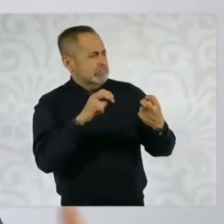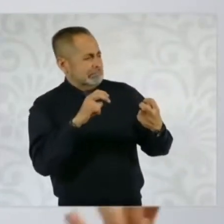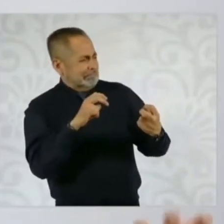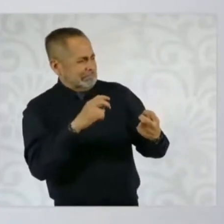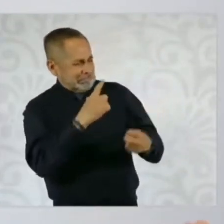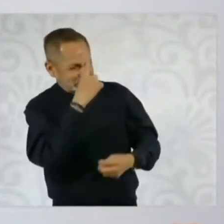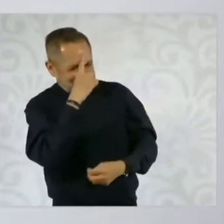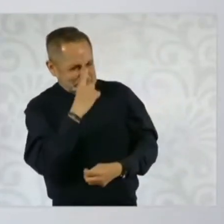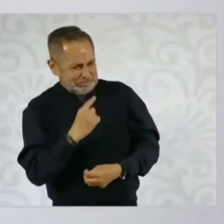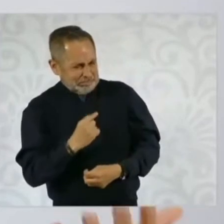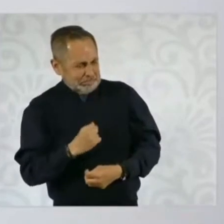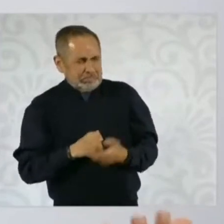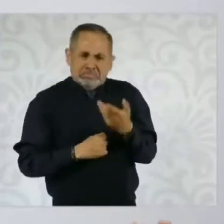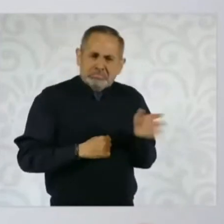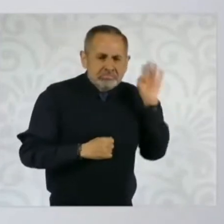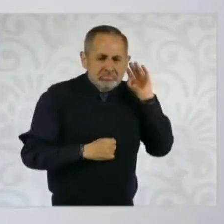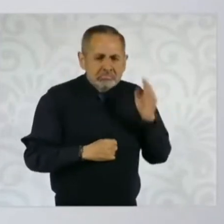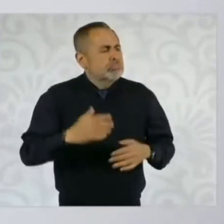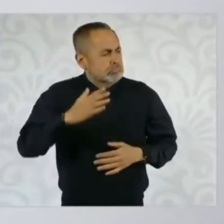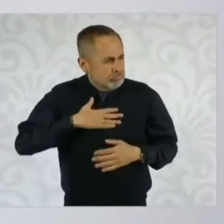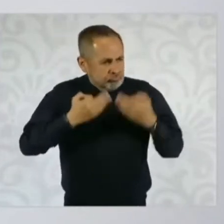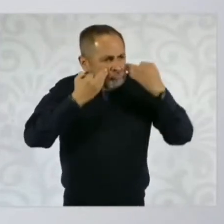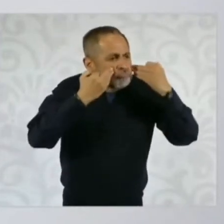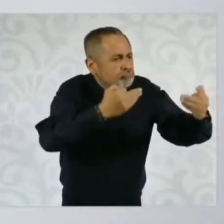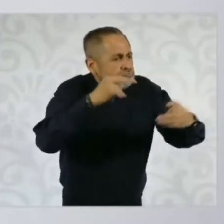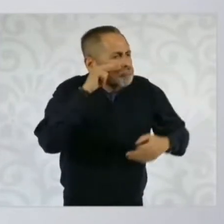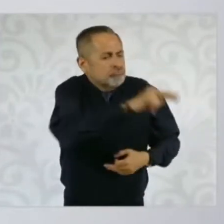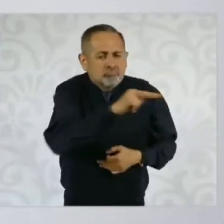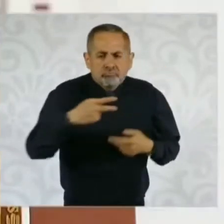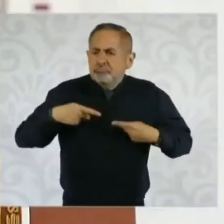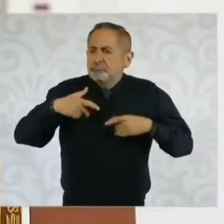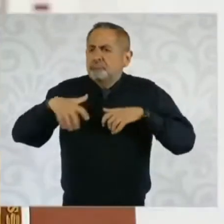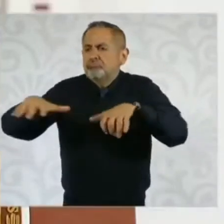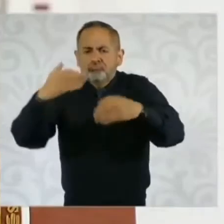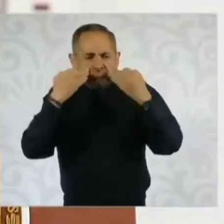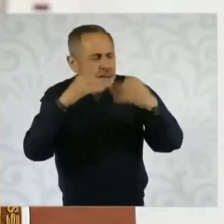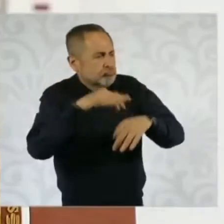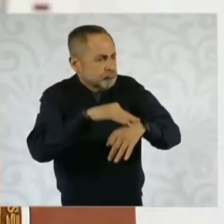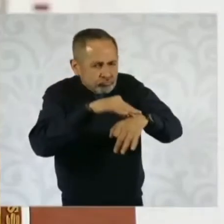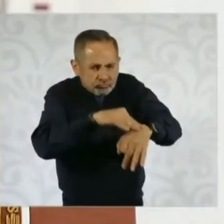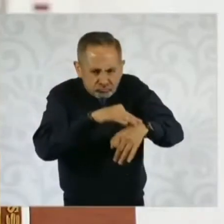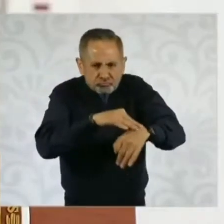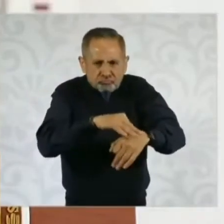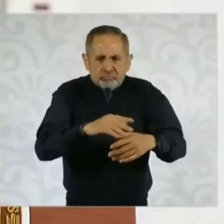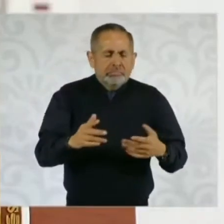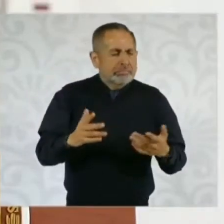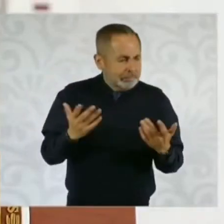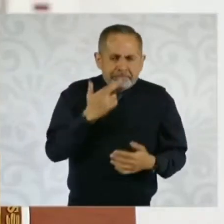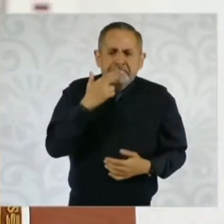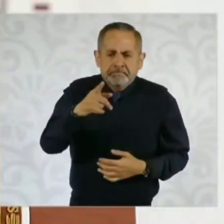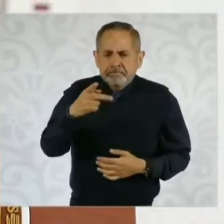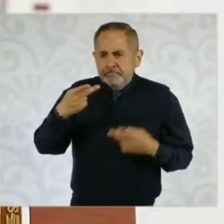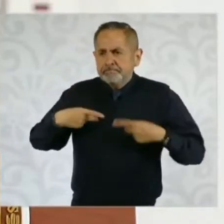Entonces, en el momento en que el Poder Judicial lo elige la ciudadanía,